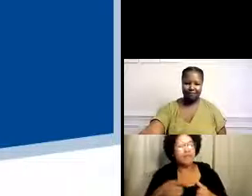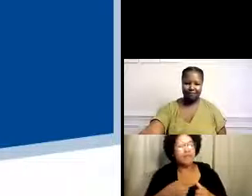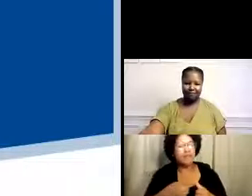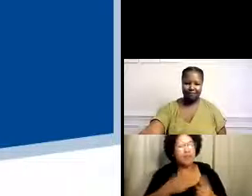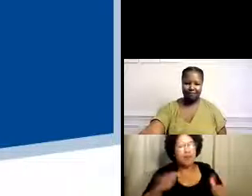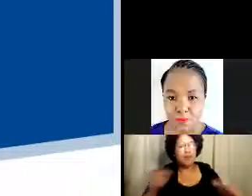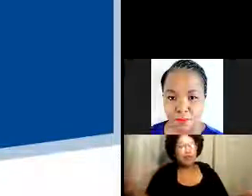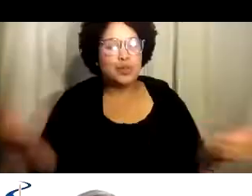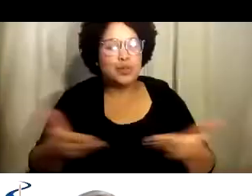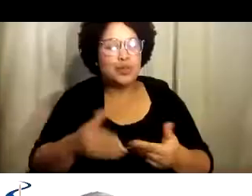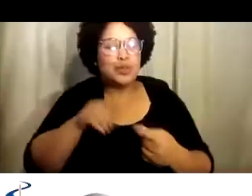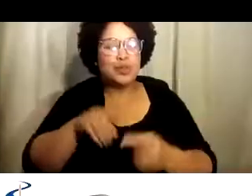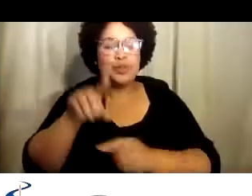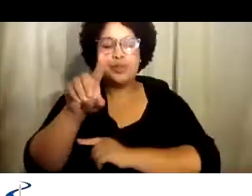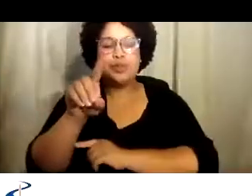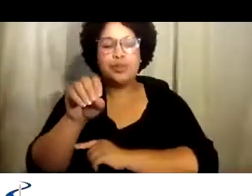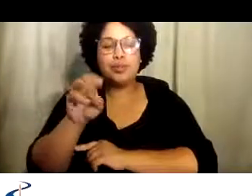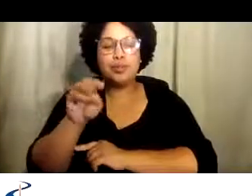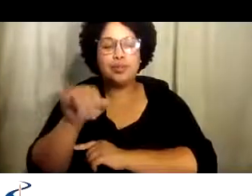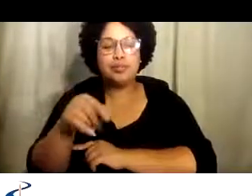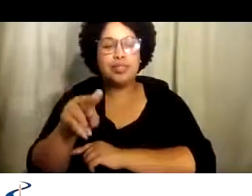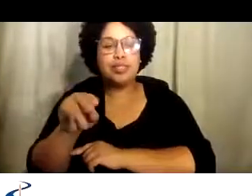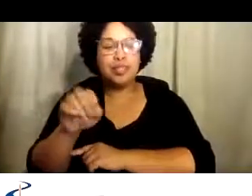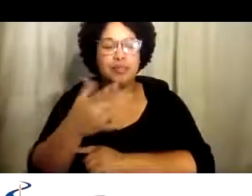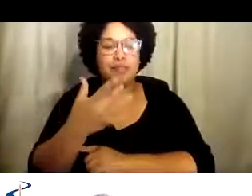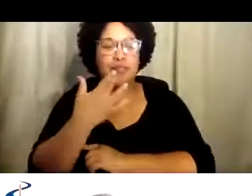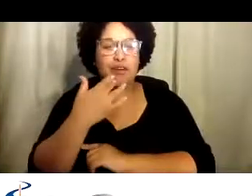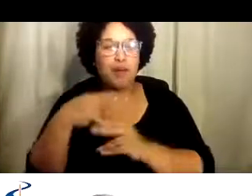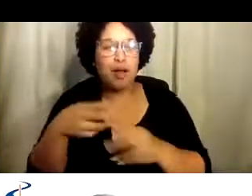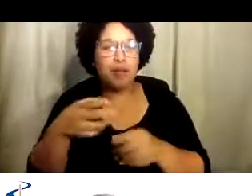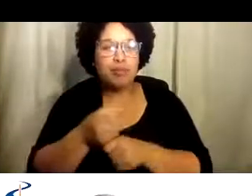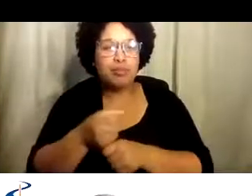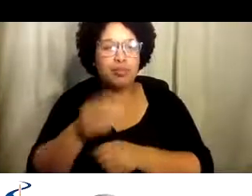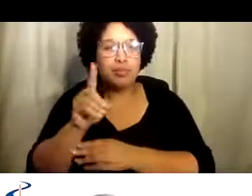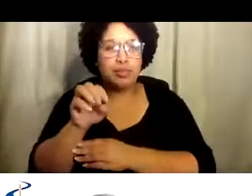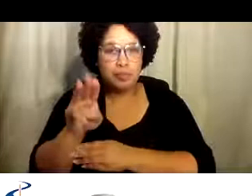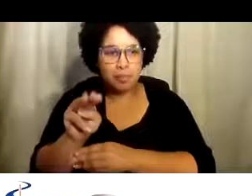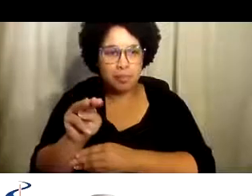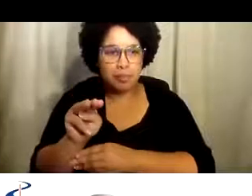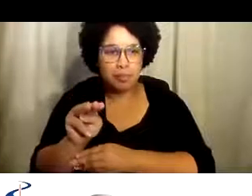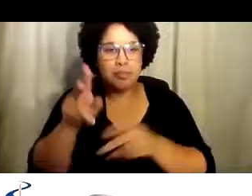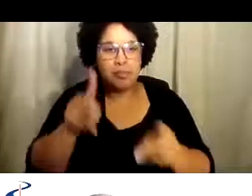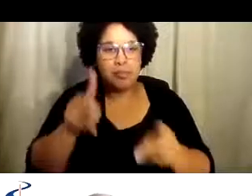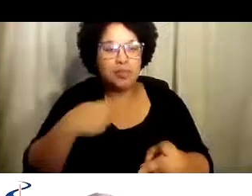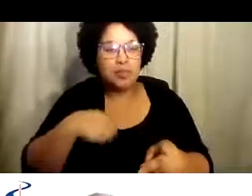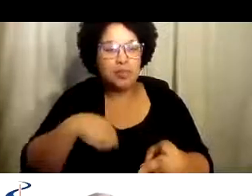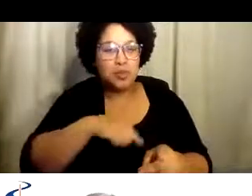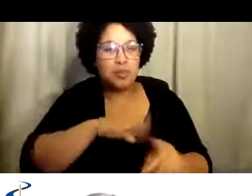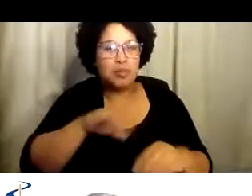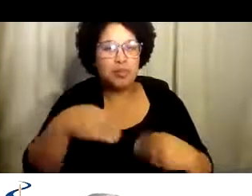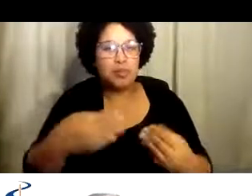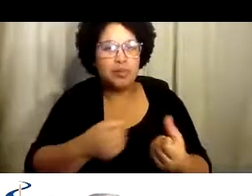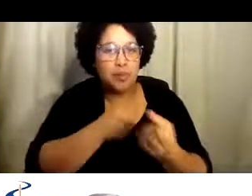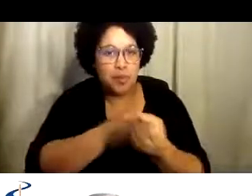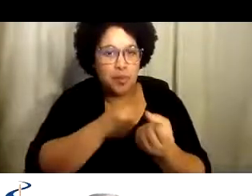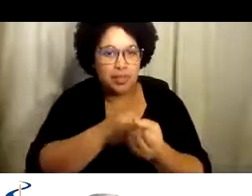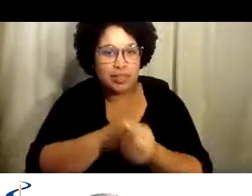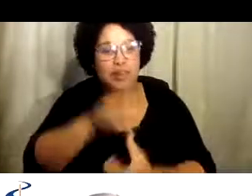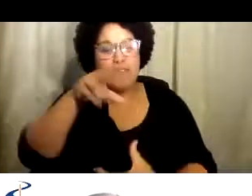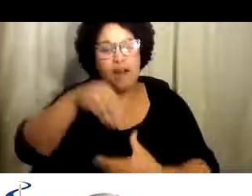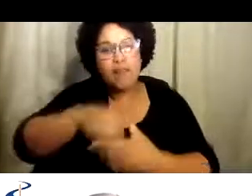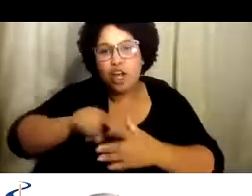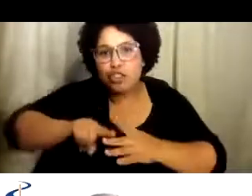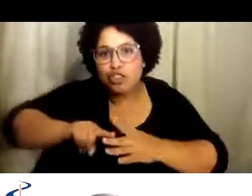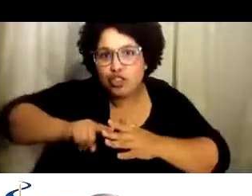Próxima página, por favor. Primero, quiero incluirle a Dominique, o Dom, como le gusta que le llamen. Es una persona a quien le ofrecemos